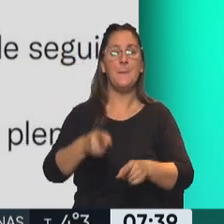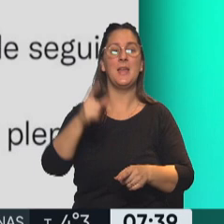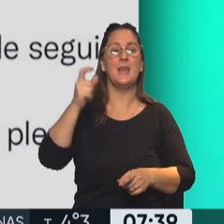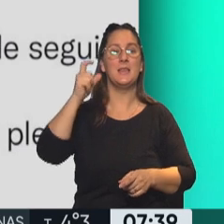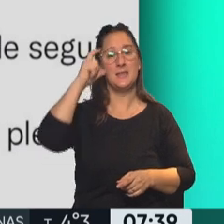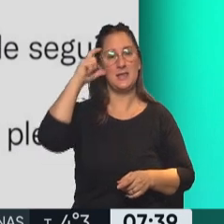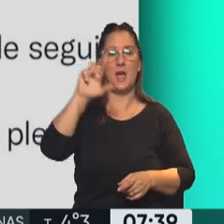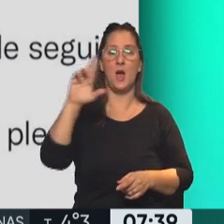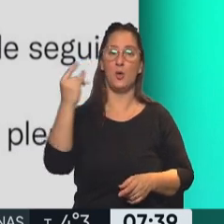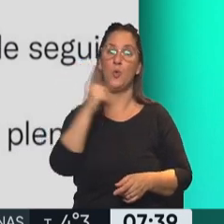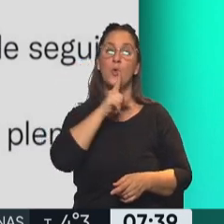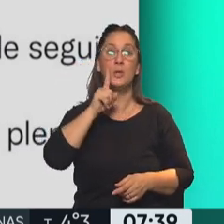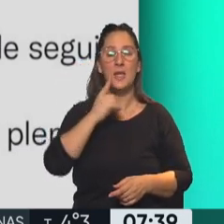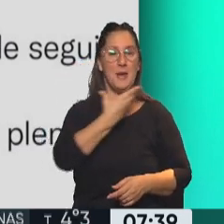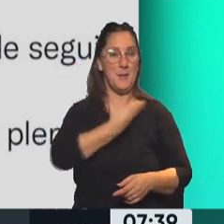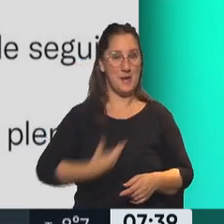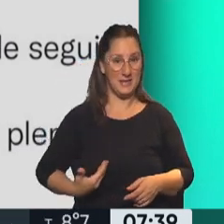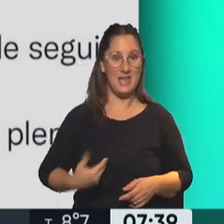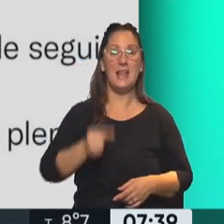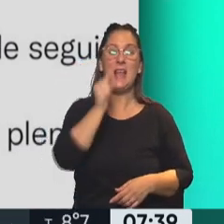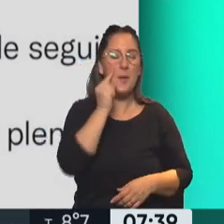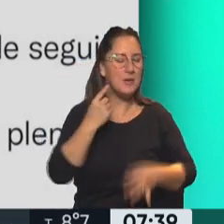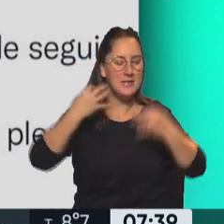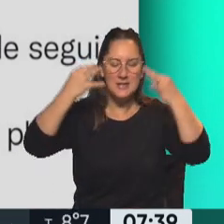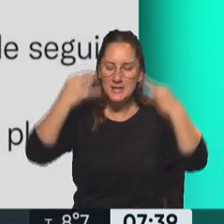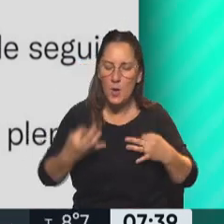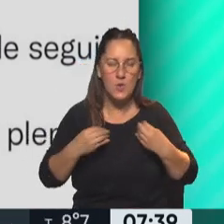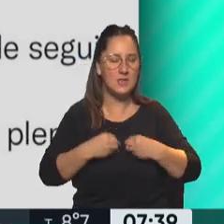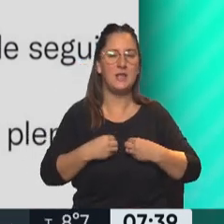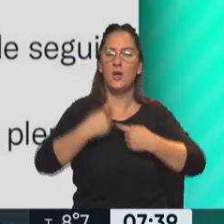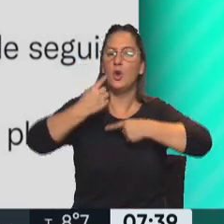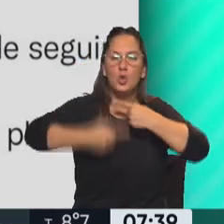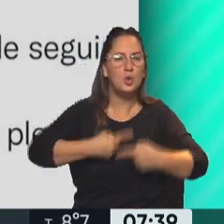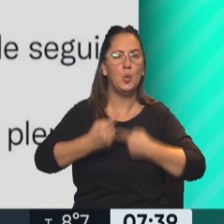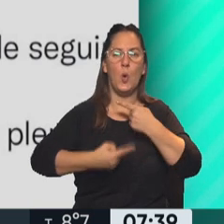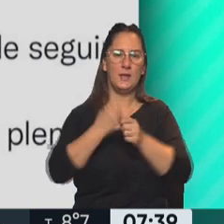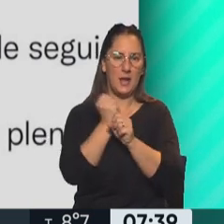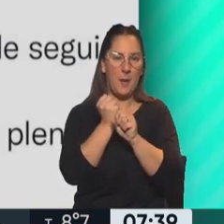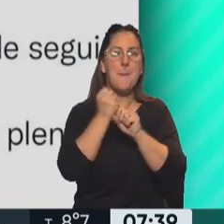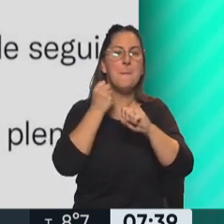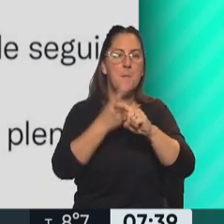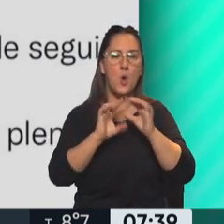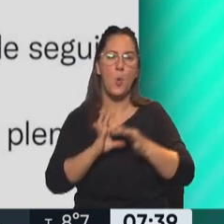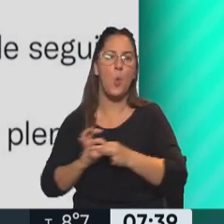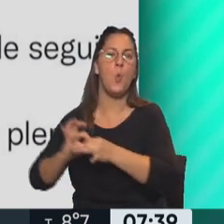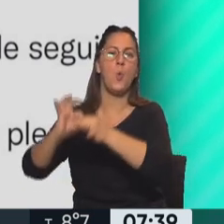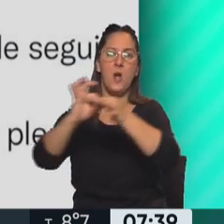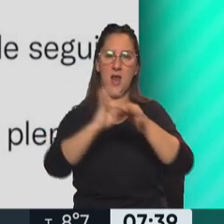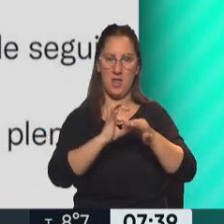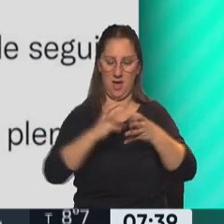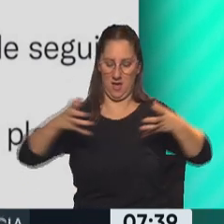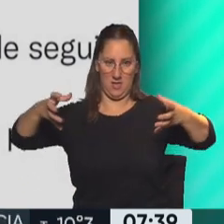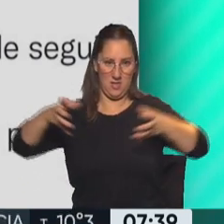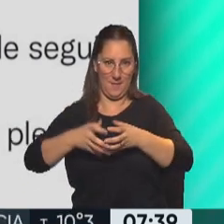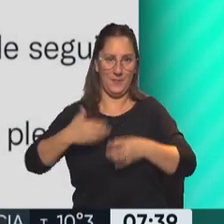Gabriela Cerruti, que el presidente Alberto Fernández está convencido de la necesidad de seguir trabajando por la unidad de la coalición